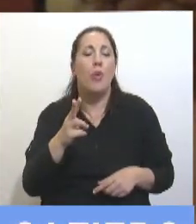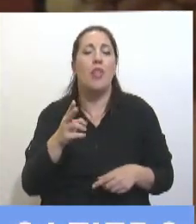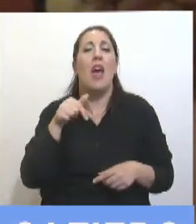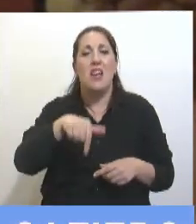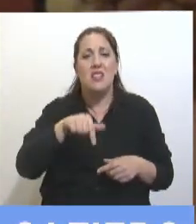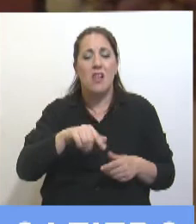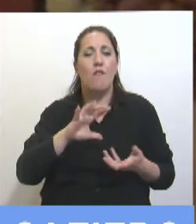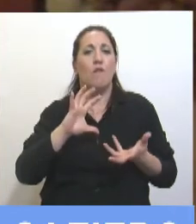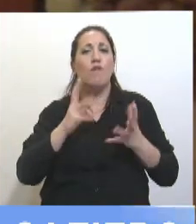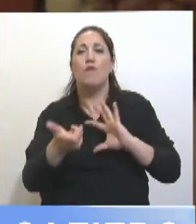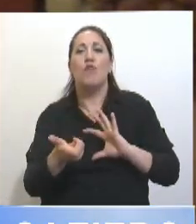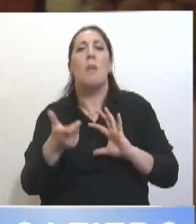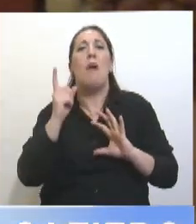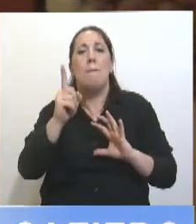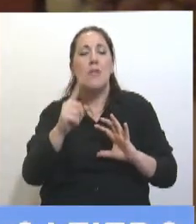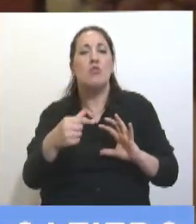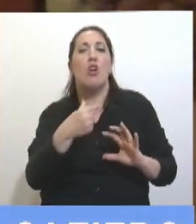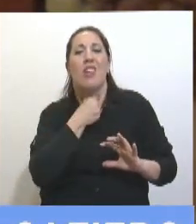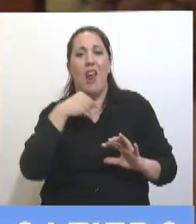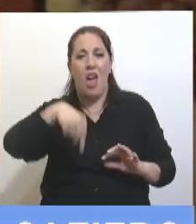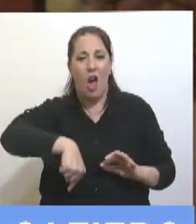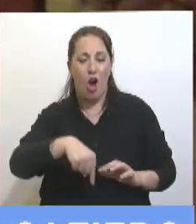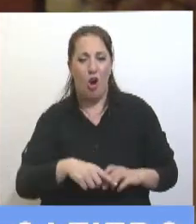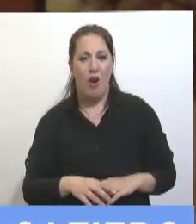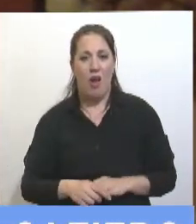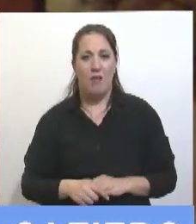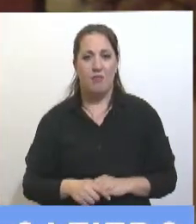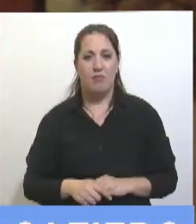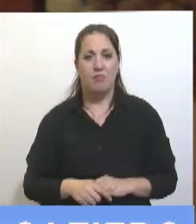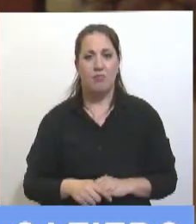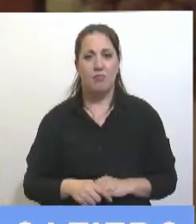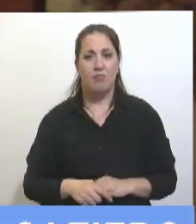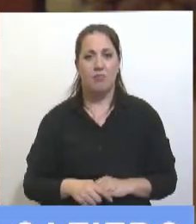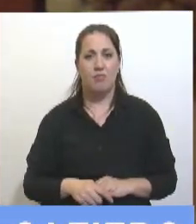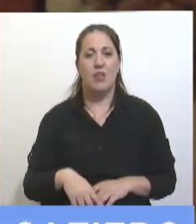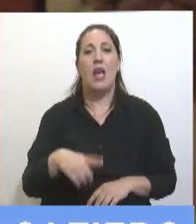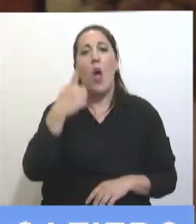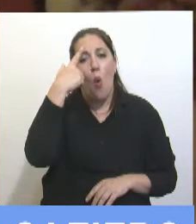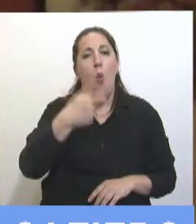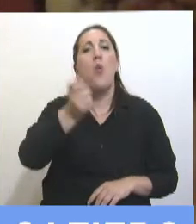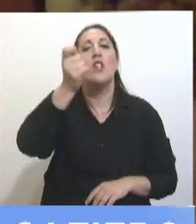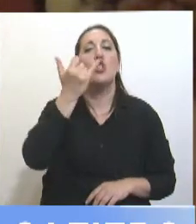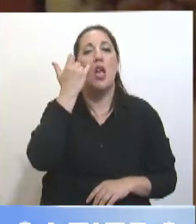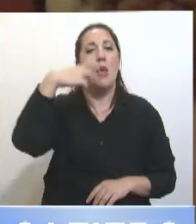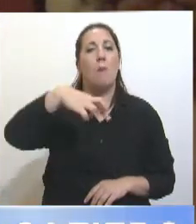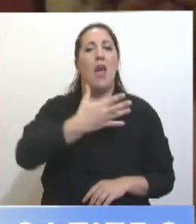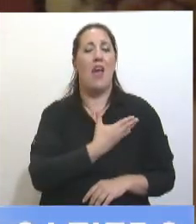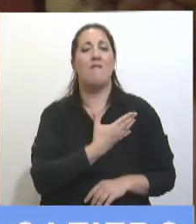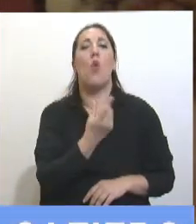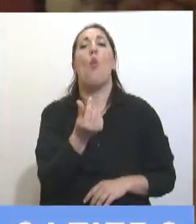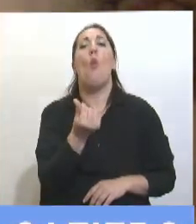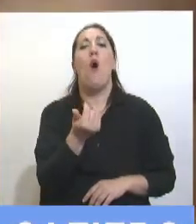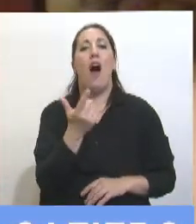el modelo que lo quieren recrear ahora. El juicio de YPF, ¿cuánto nos costó la expropiación?